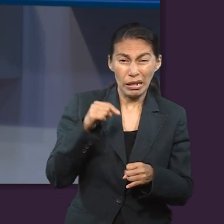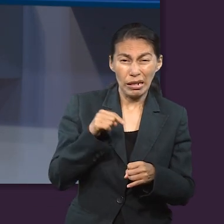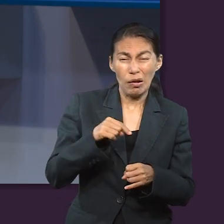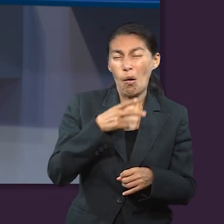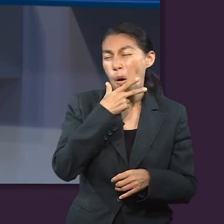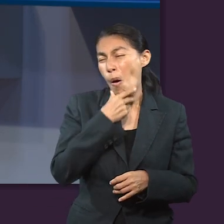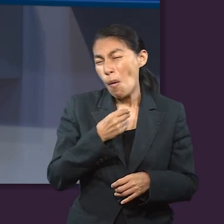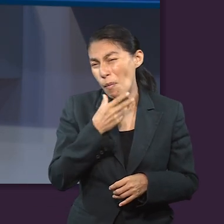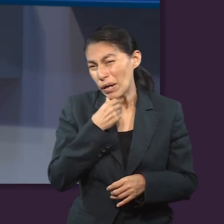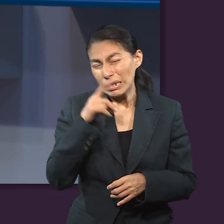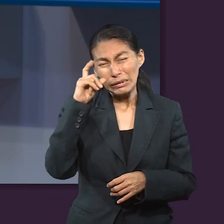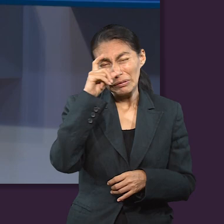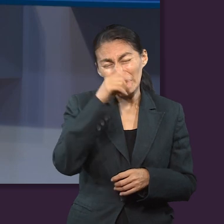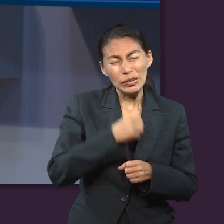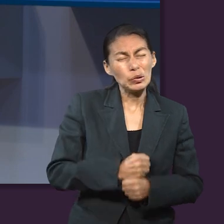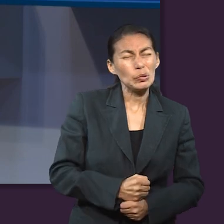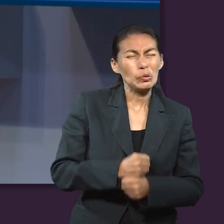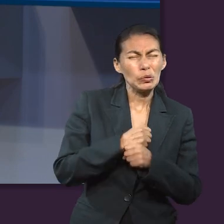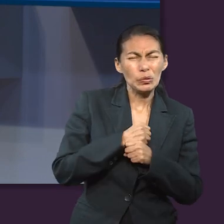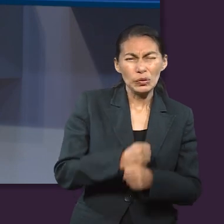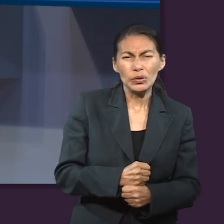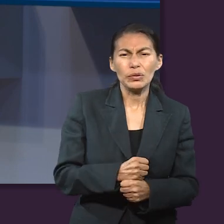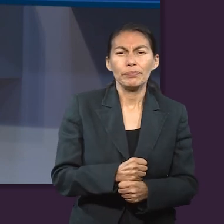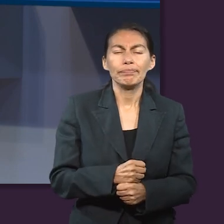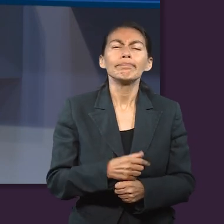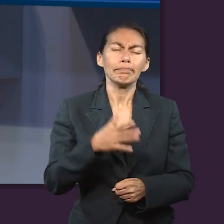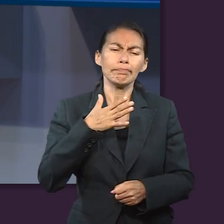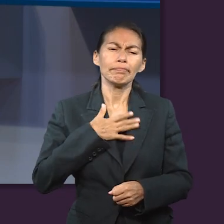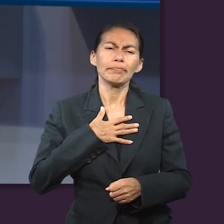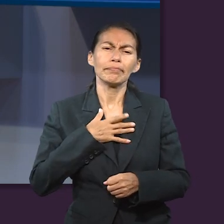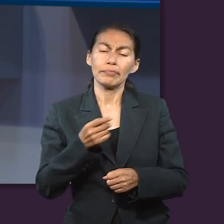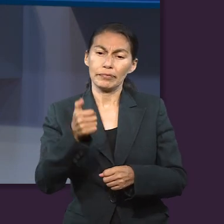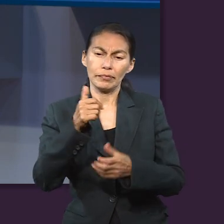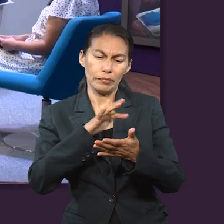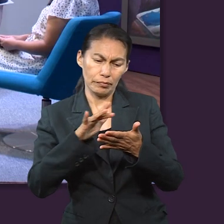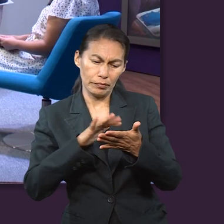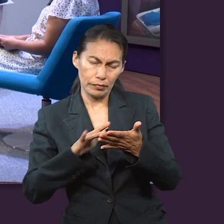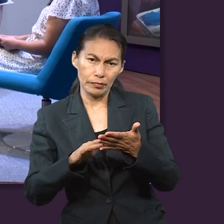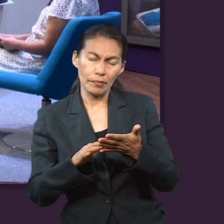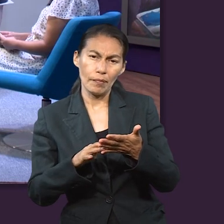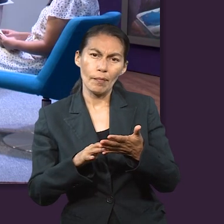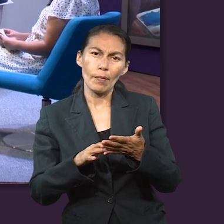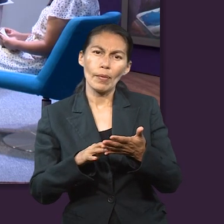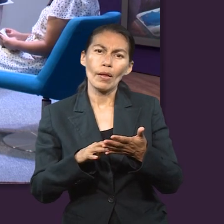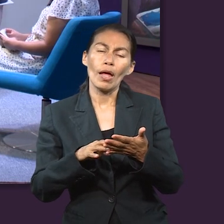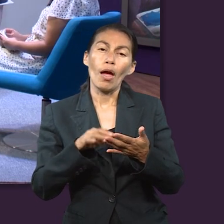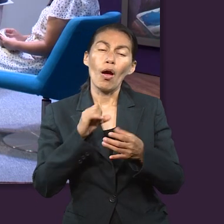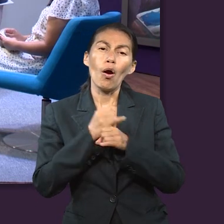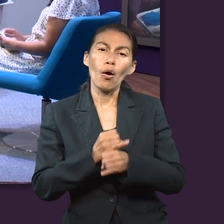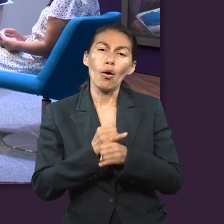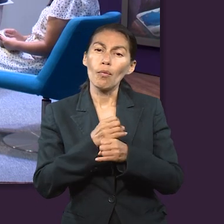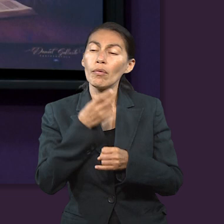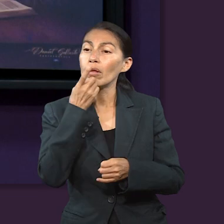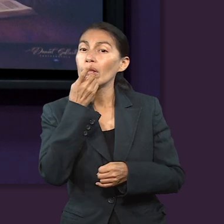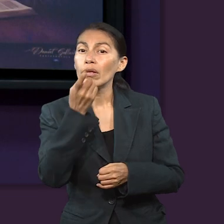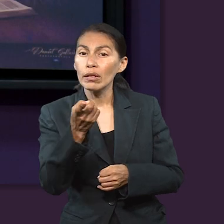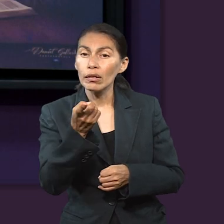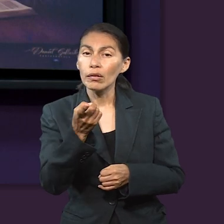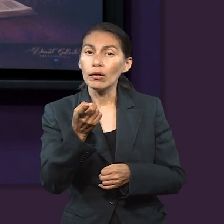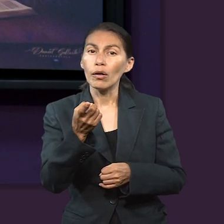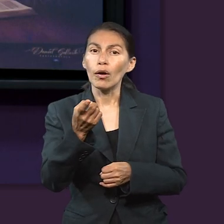vio tentado y sufrió bastante para que podamos ver cómo abordó él. Muy bien, yo leo la primera parte. Dice,